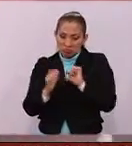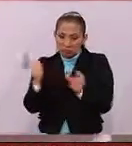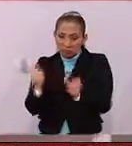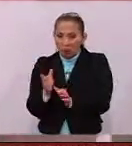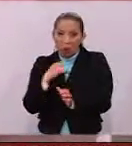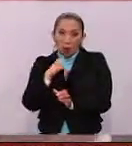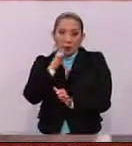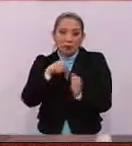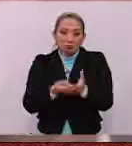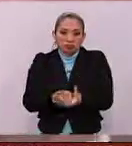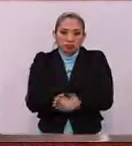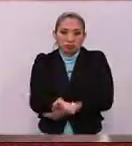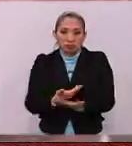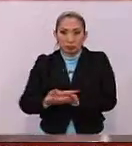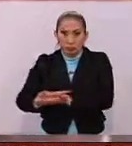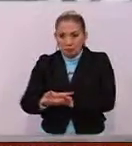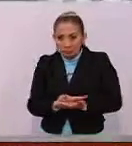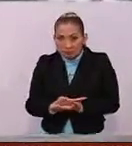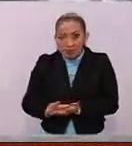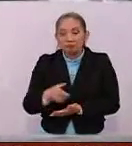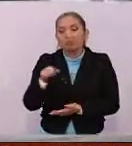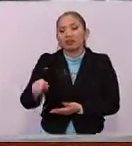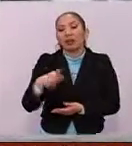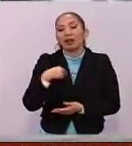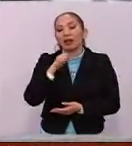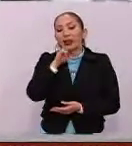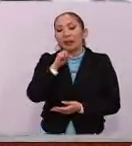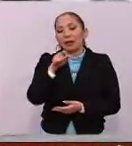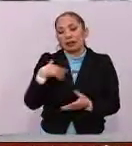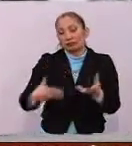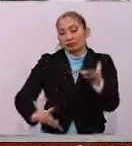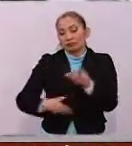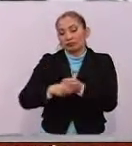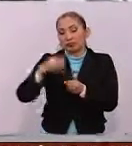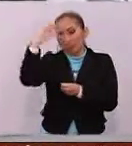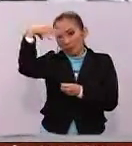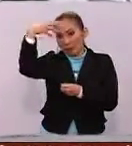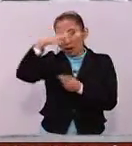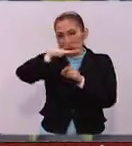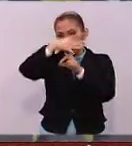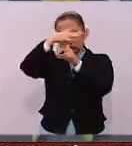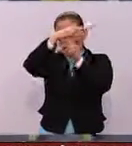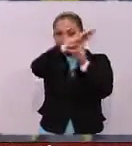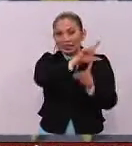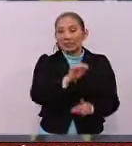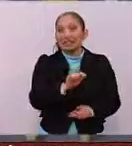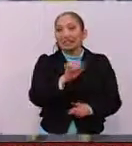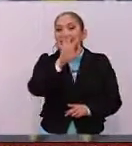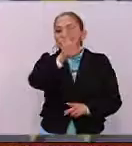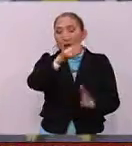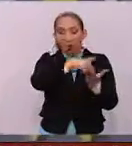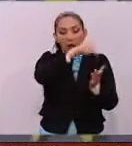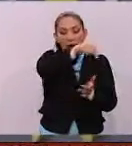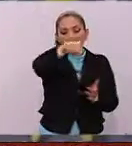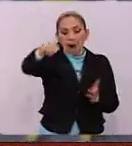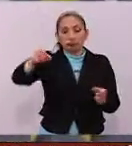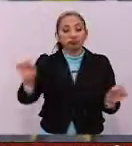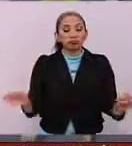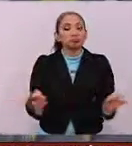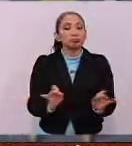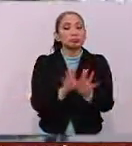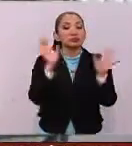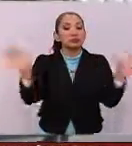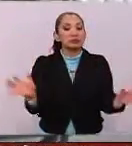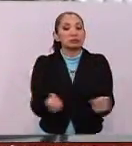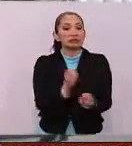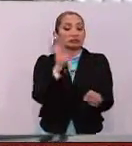atender pasos. Aunado a estos nosocomios móviles se sumará una ambulancia aérea y setenta y cinco puestos de socorro en donde brindarán